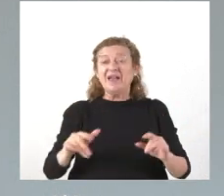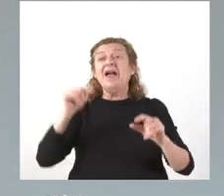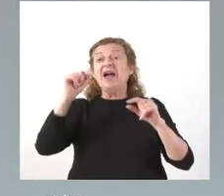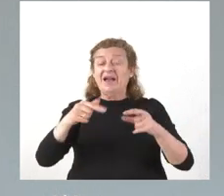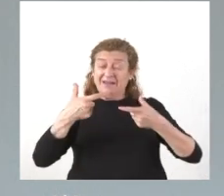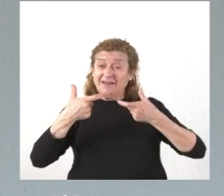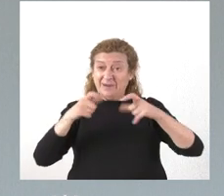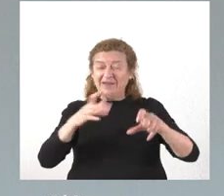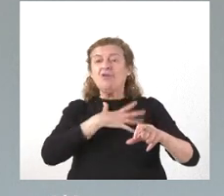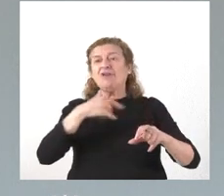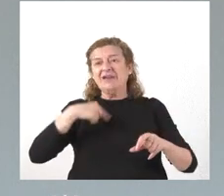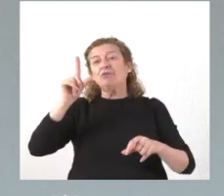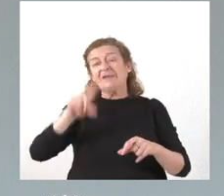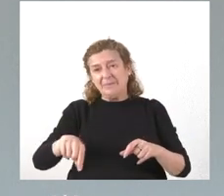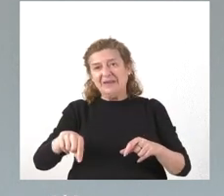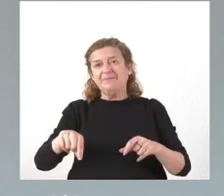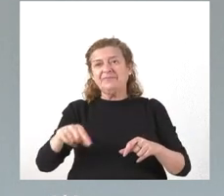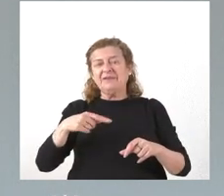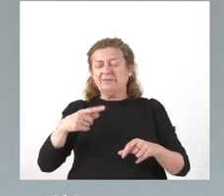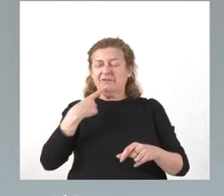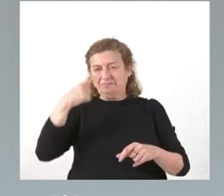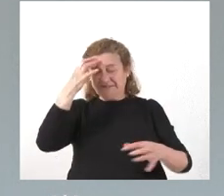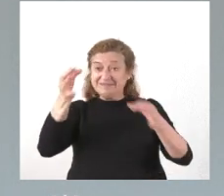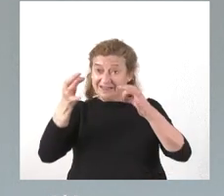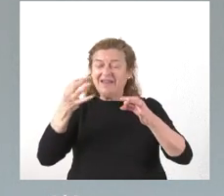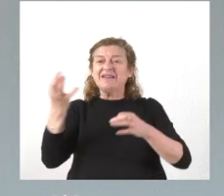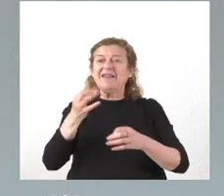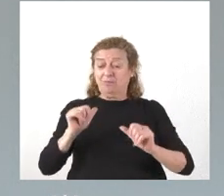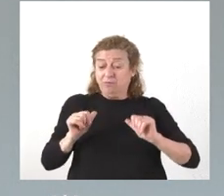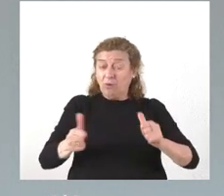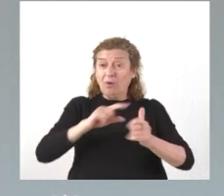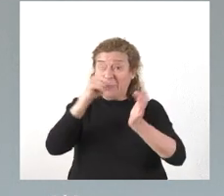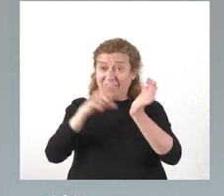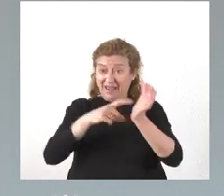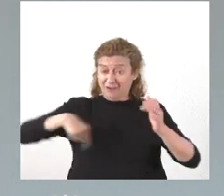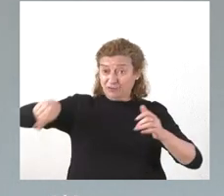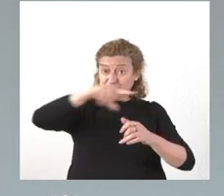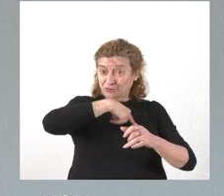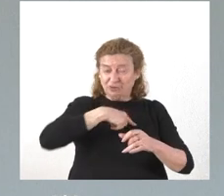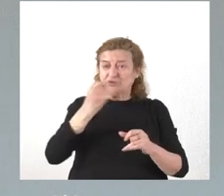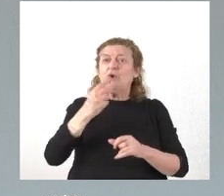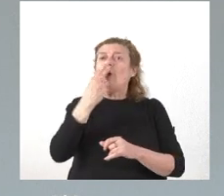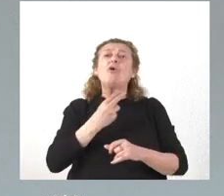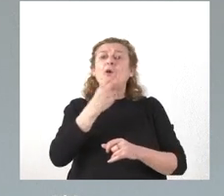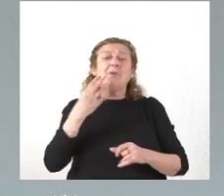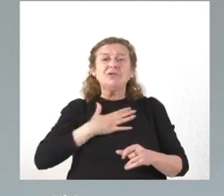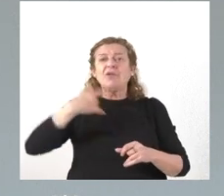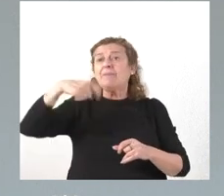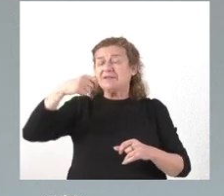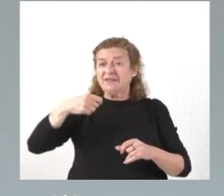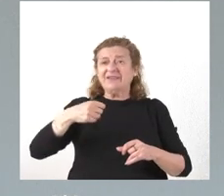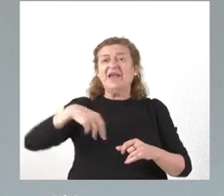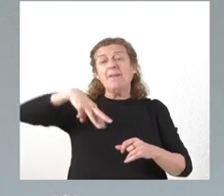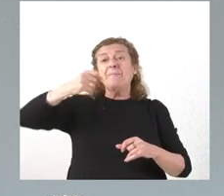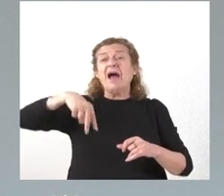apartado sí que quiero también resaltar que desde el inicio de la legislatura y que es un compromiso del presidente Alfonso Fernández